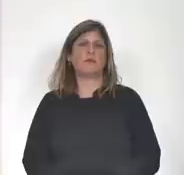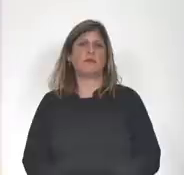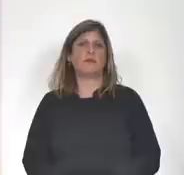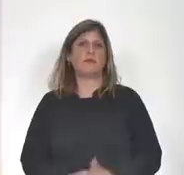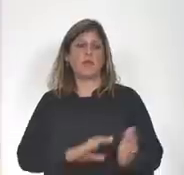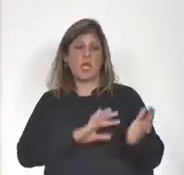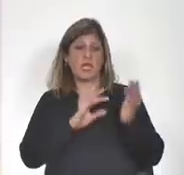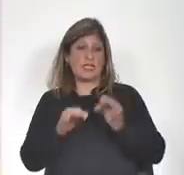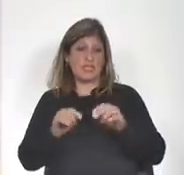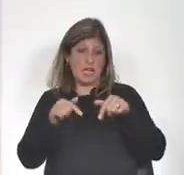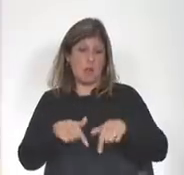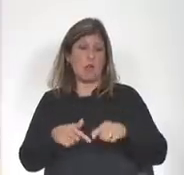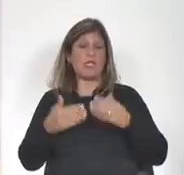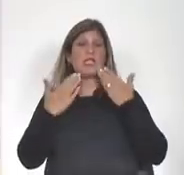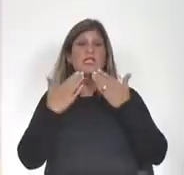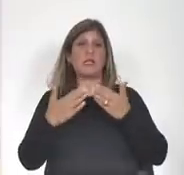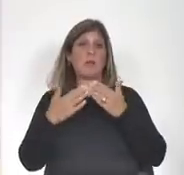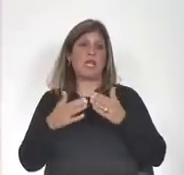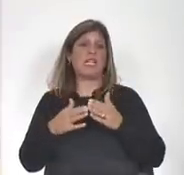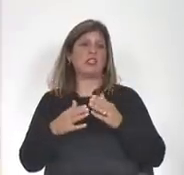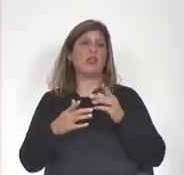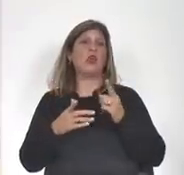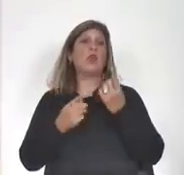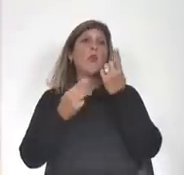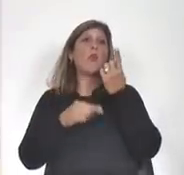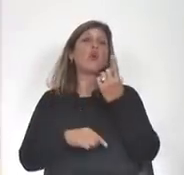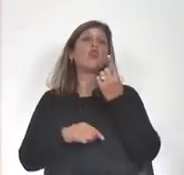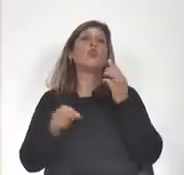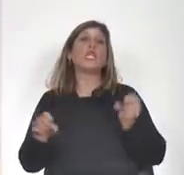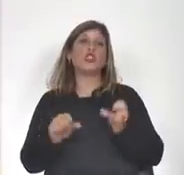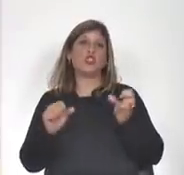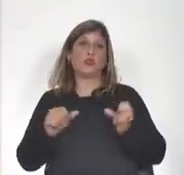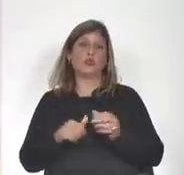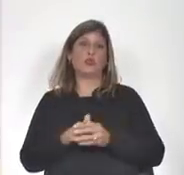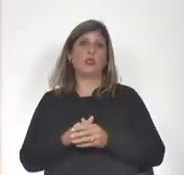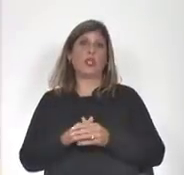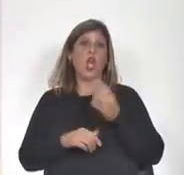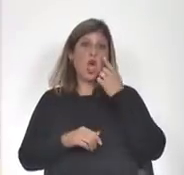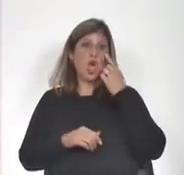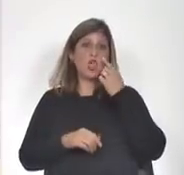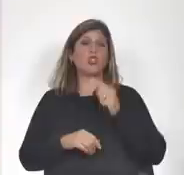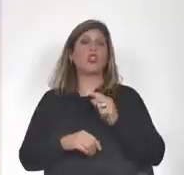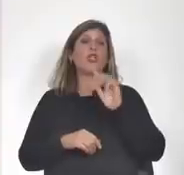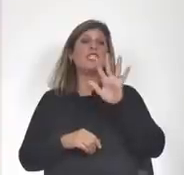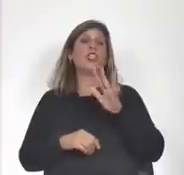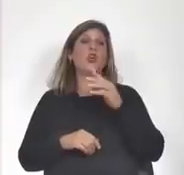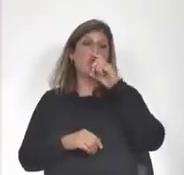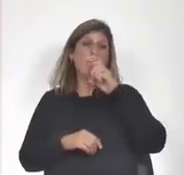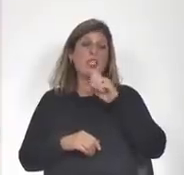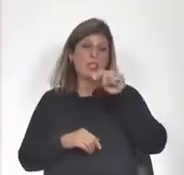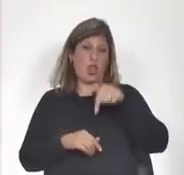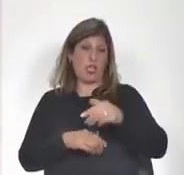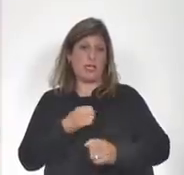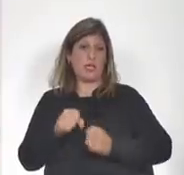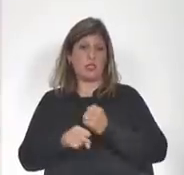Llegamos a esta interpelación por un hecho que conocimos el 5 de marzo de este año.